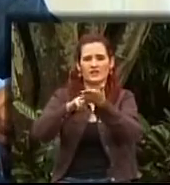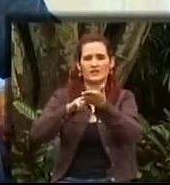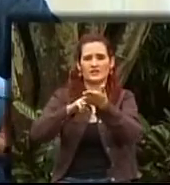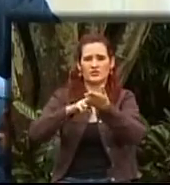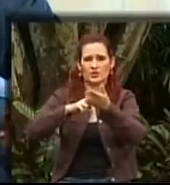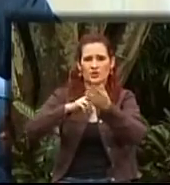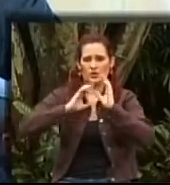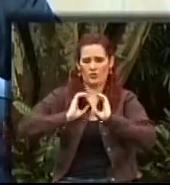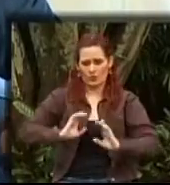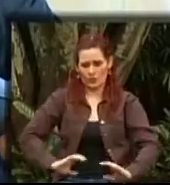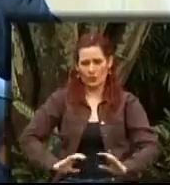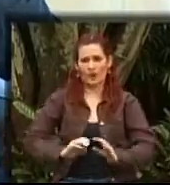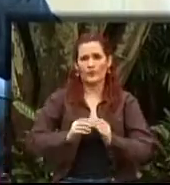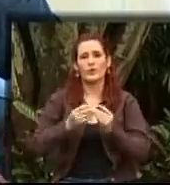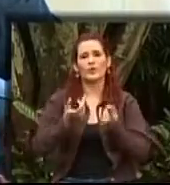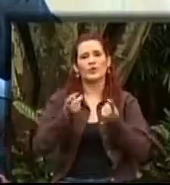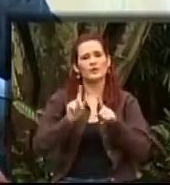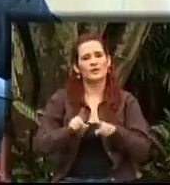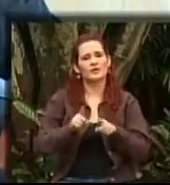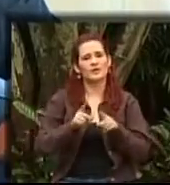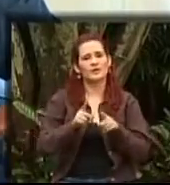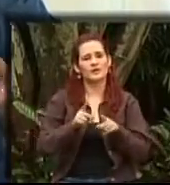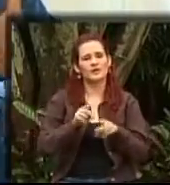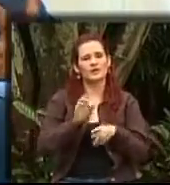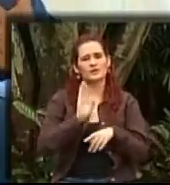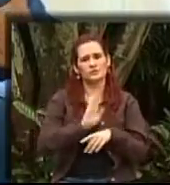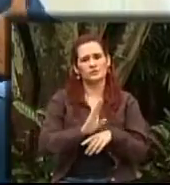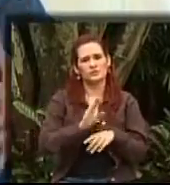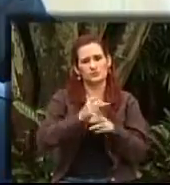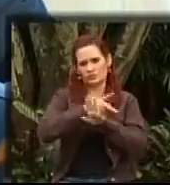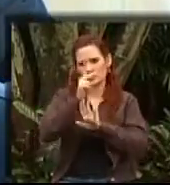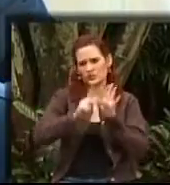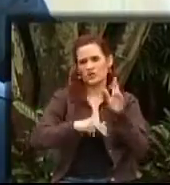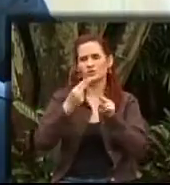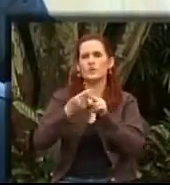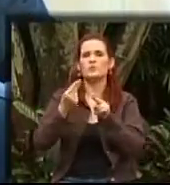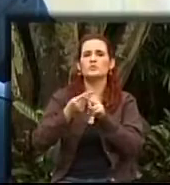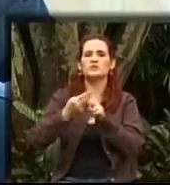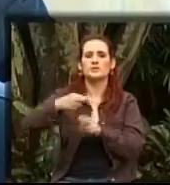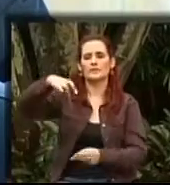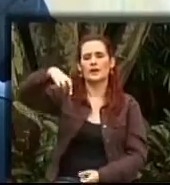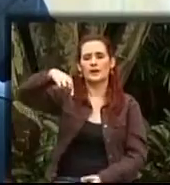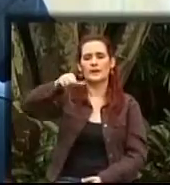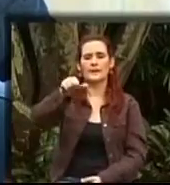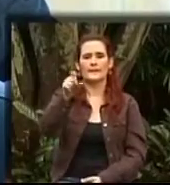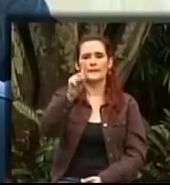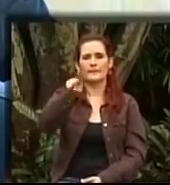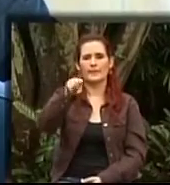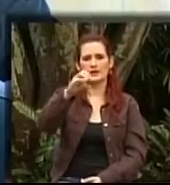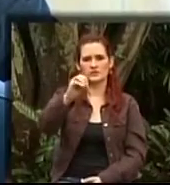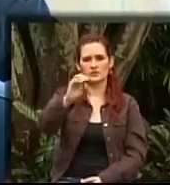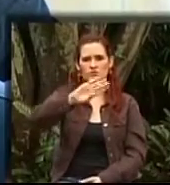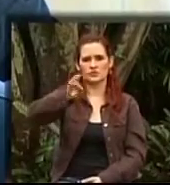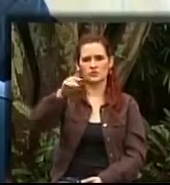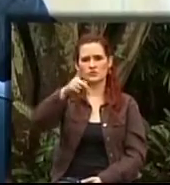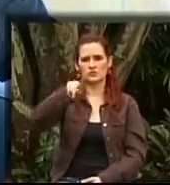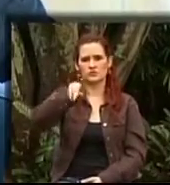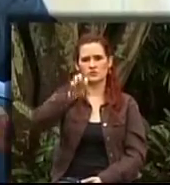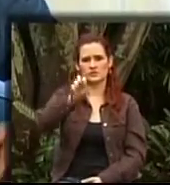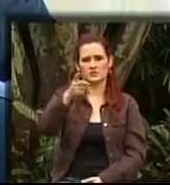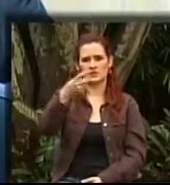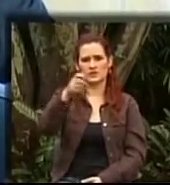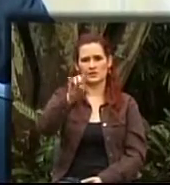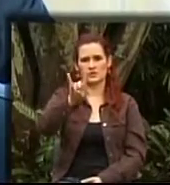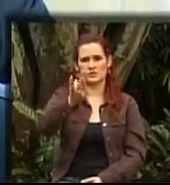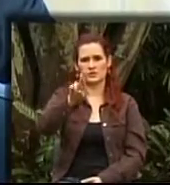proyecto de paso seguro, que es un proyecto que no lo realiza solamente la unidad, sino que es un proyecto que se realiza con